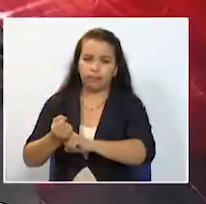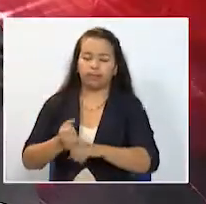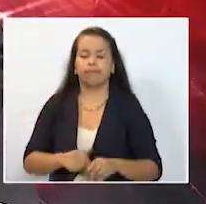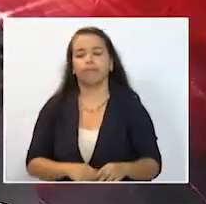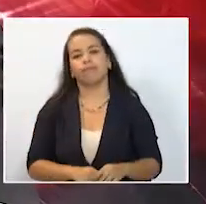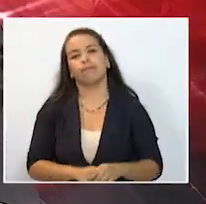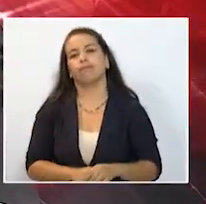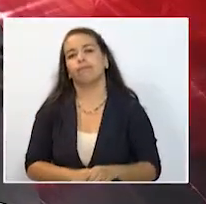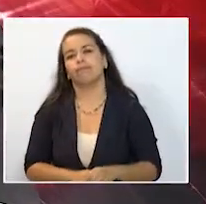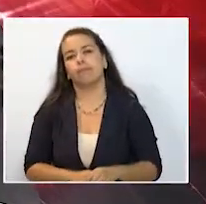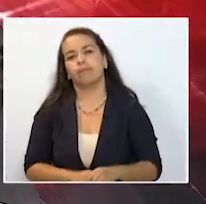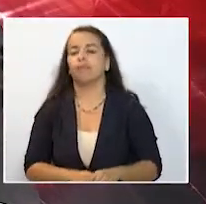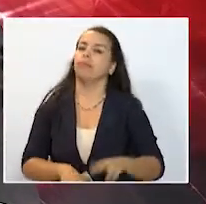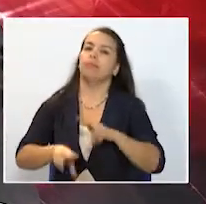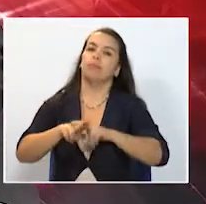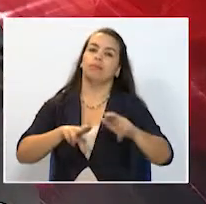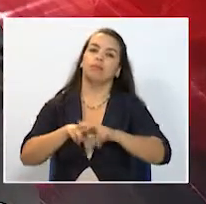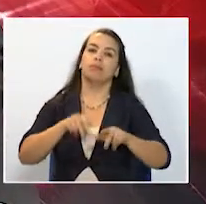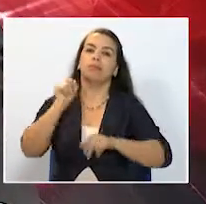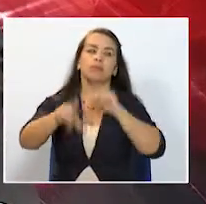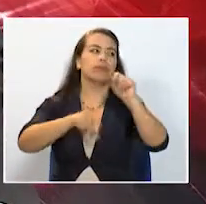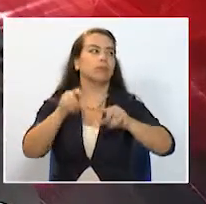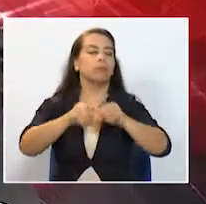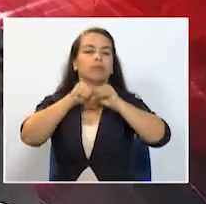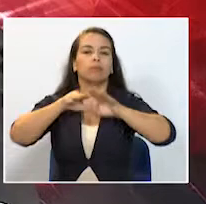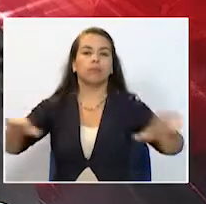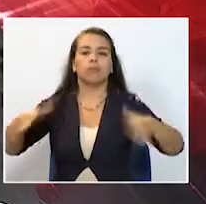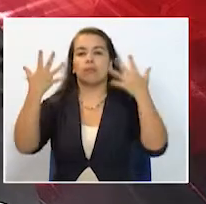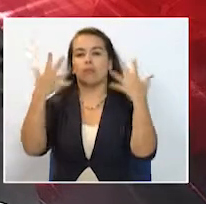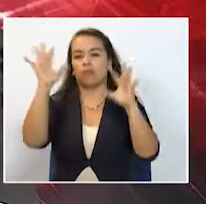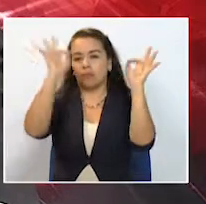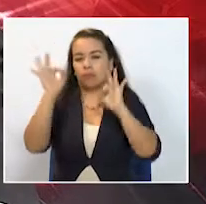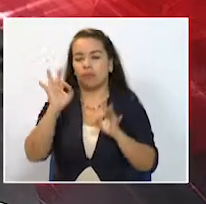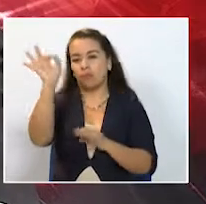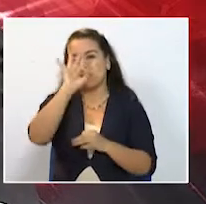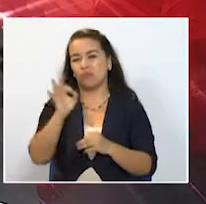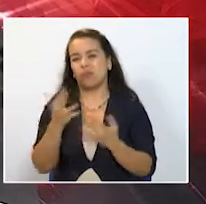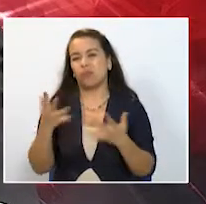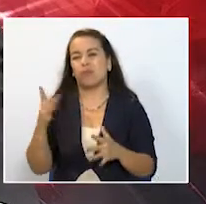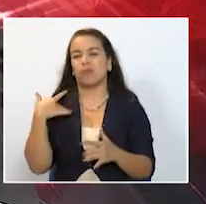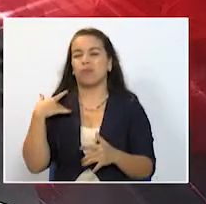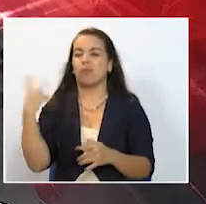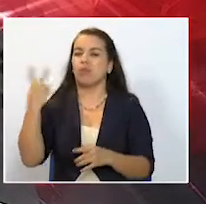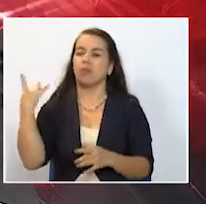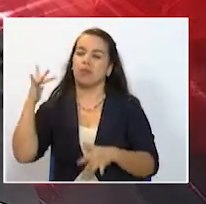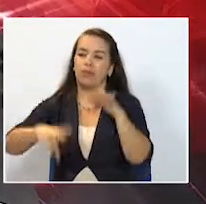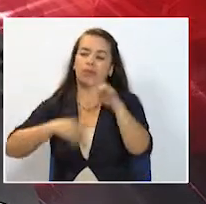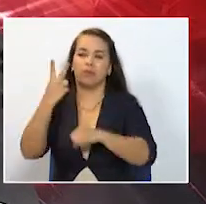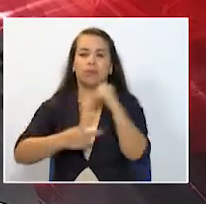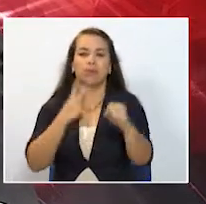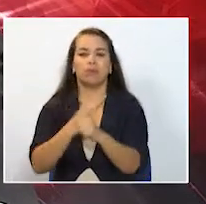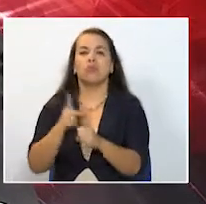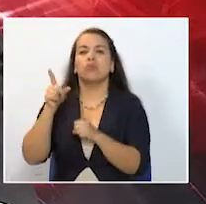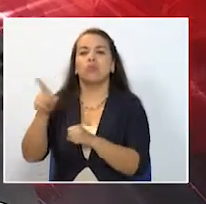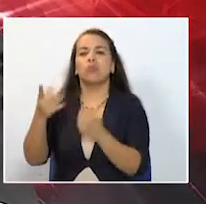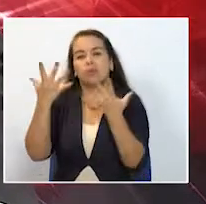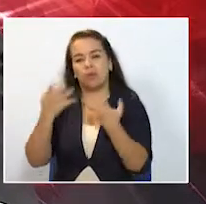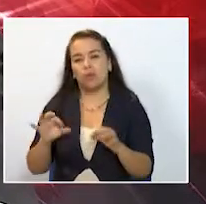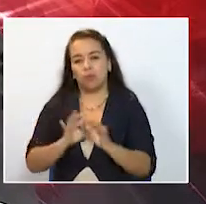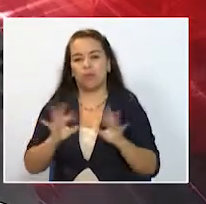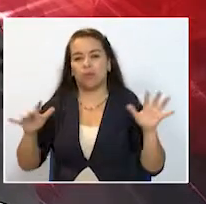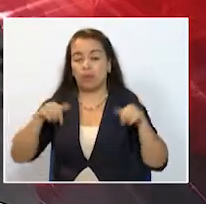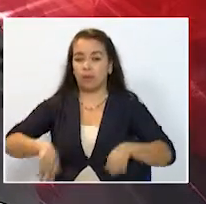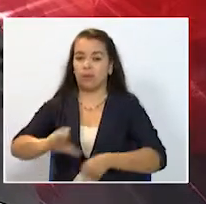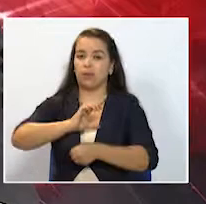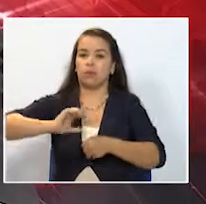Y de manizarle la consulta a Popular sirvió para tener un promedio de los venezolanos que llegaron desde hace más o menos dos años en busca de nuevas oportunidades a la